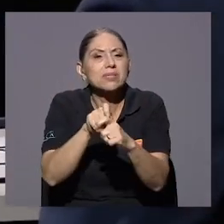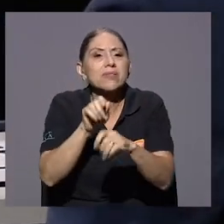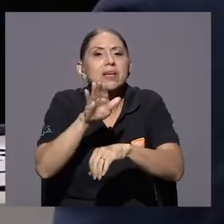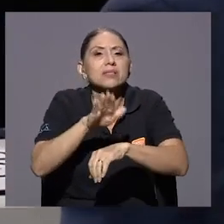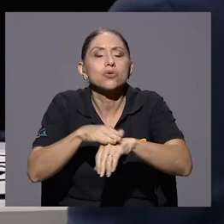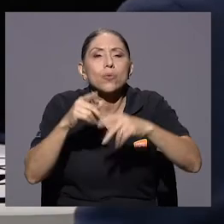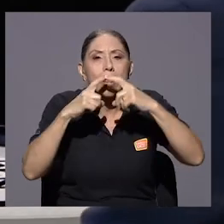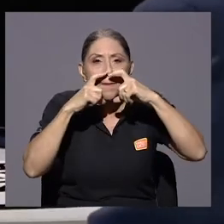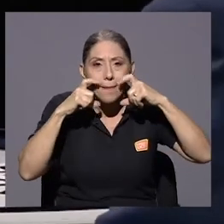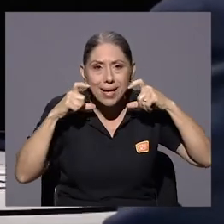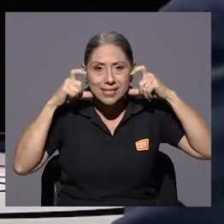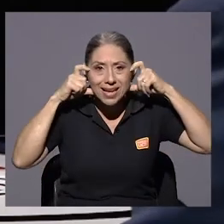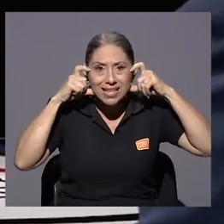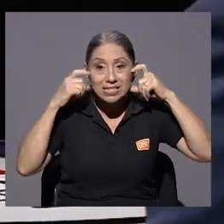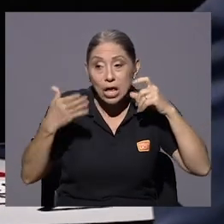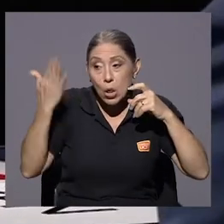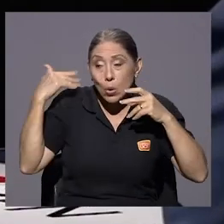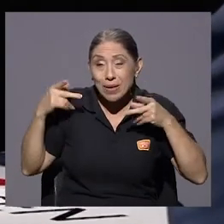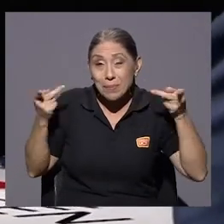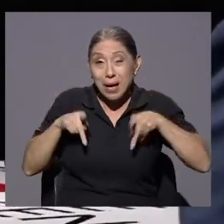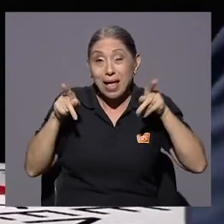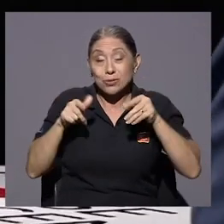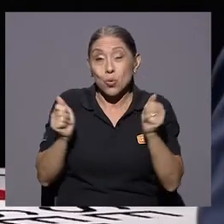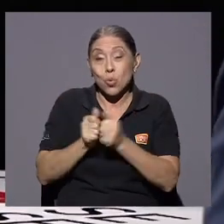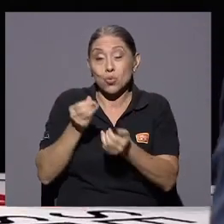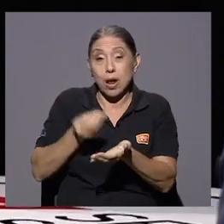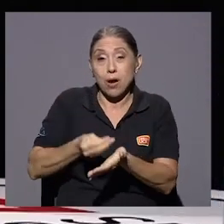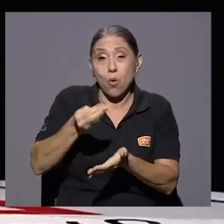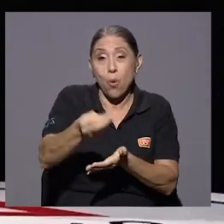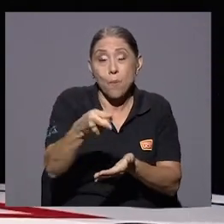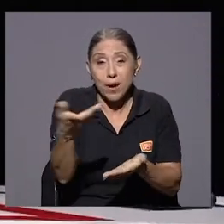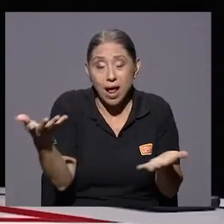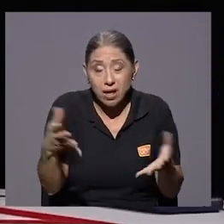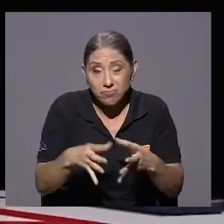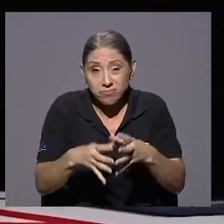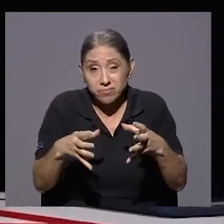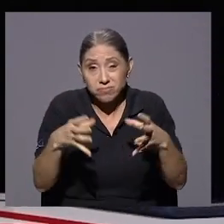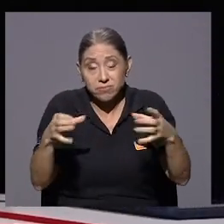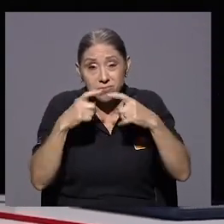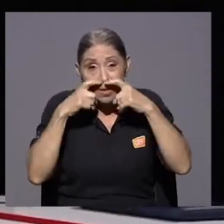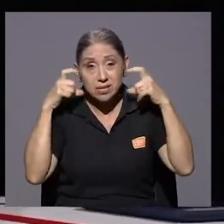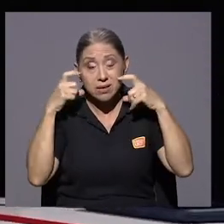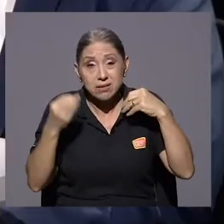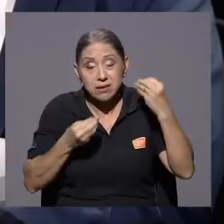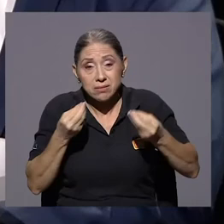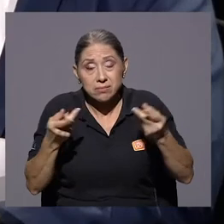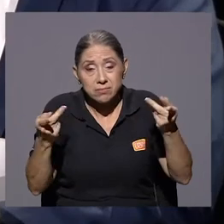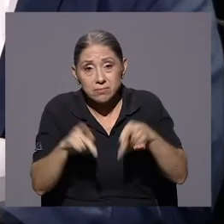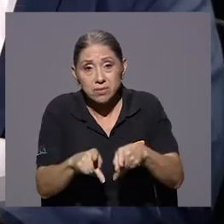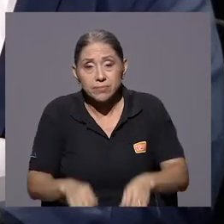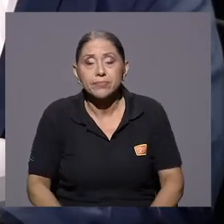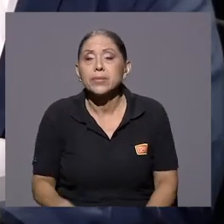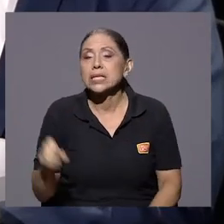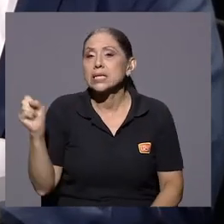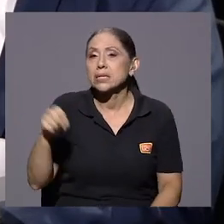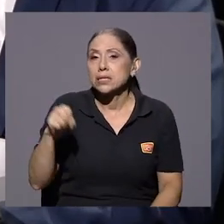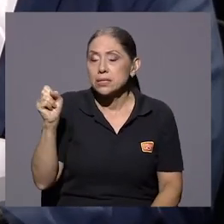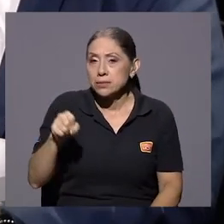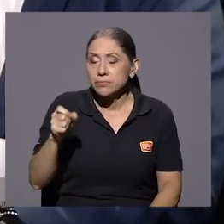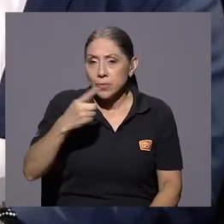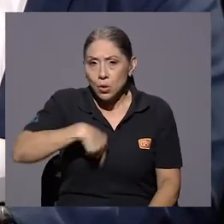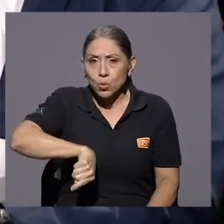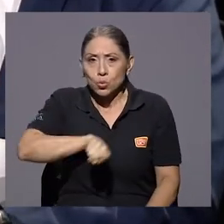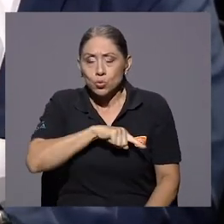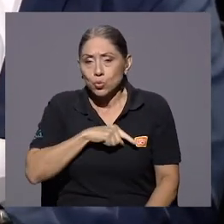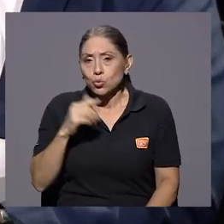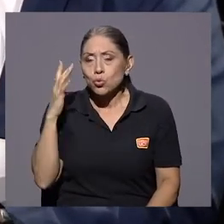tiene que ver específicamente con las mascarillas y el escándalo que se dio en el marco de una compra. Sí, nosotros nos preocupó